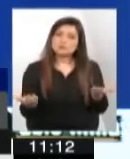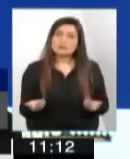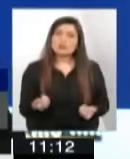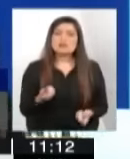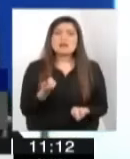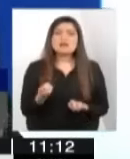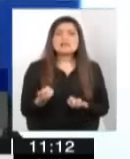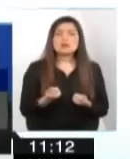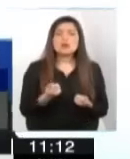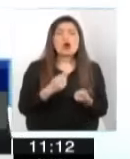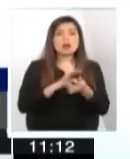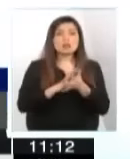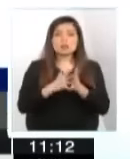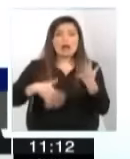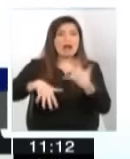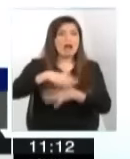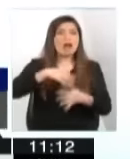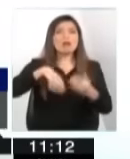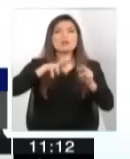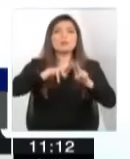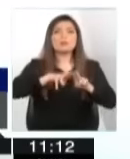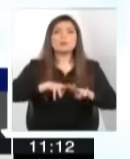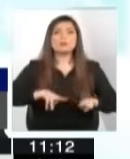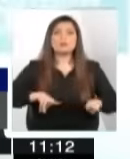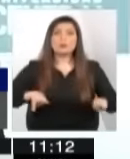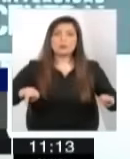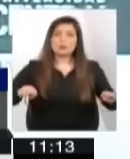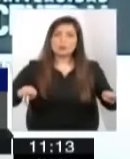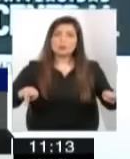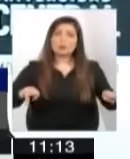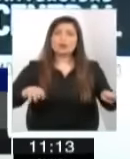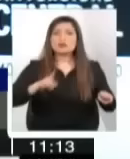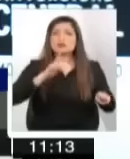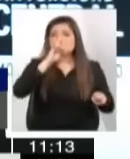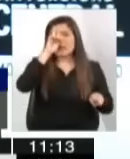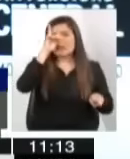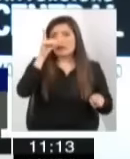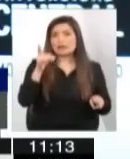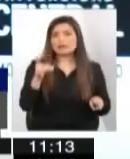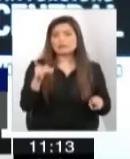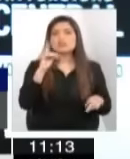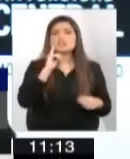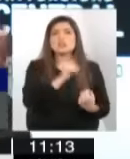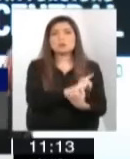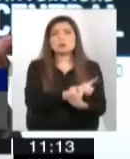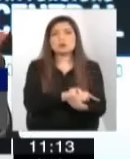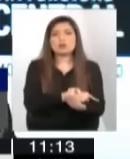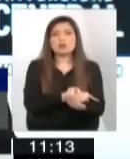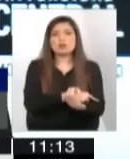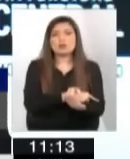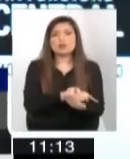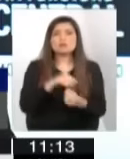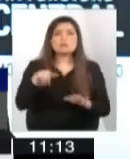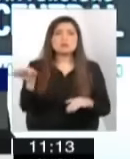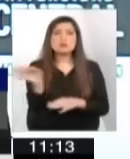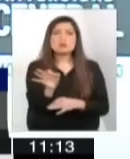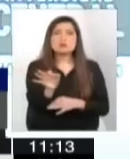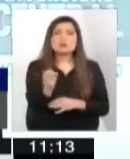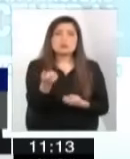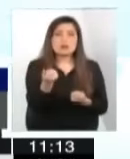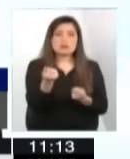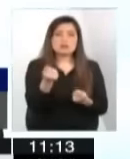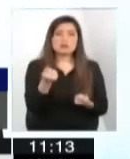aguas se amaynen, ¿no? Y luego viene la cuestión clásica de la repartija del poder, como alguien le ha dicho, el cename, como tú lo decías, un botín,